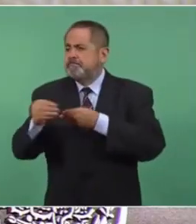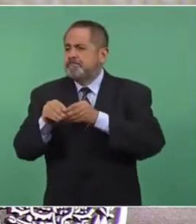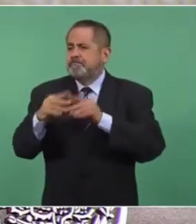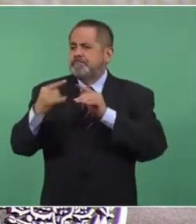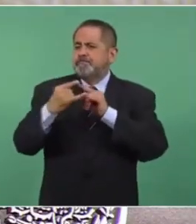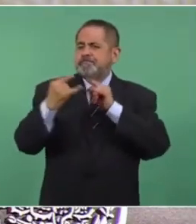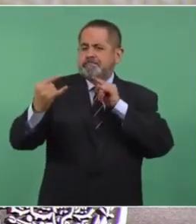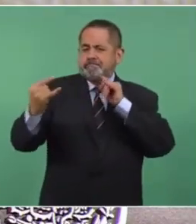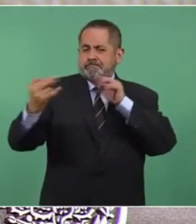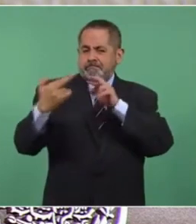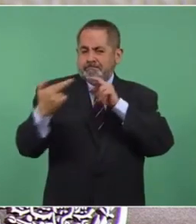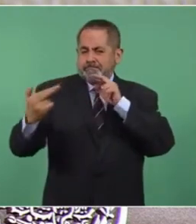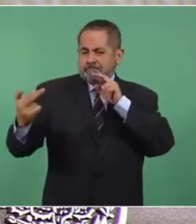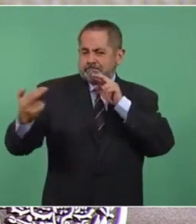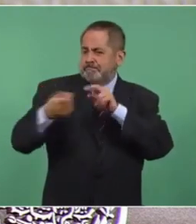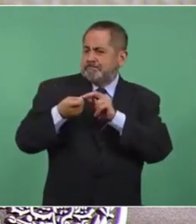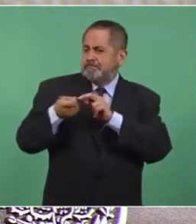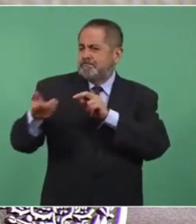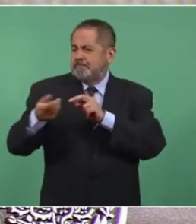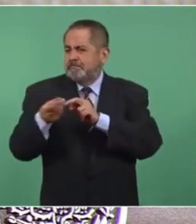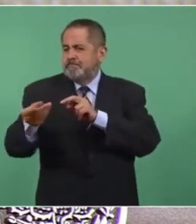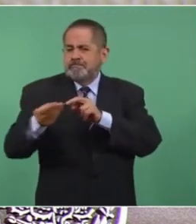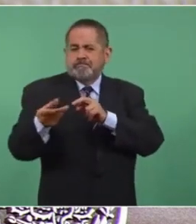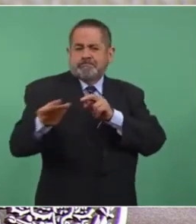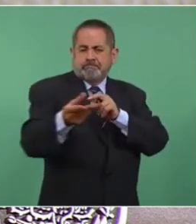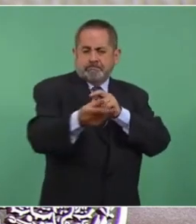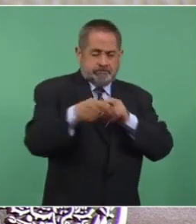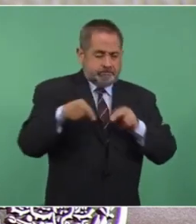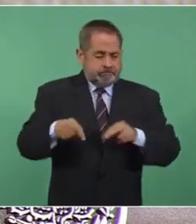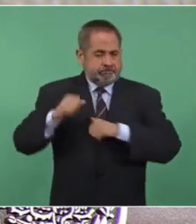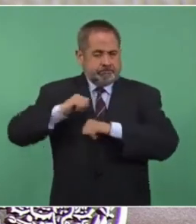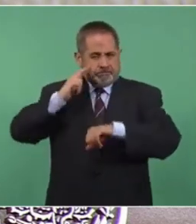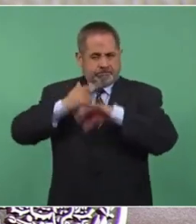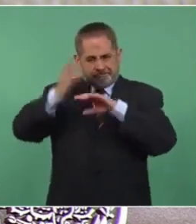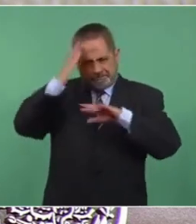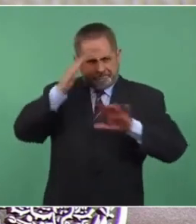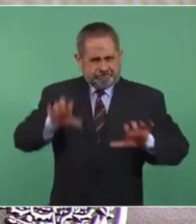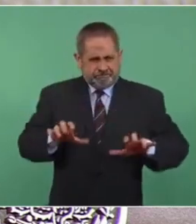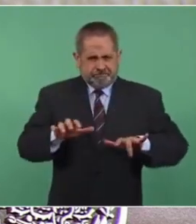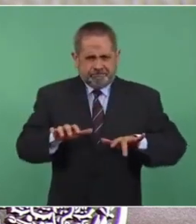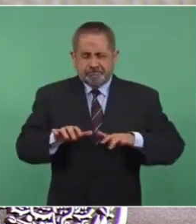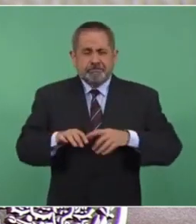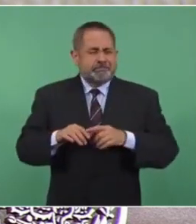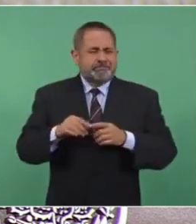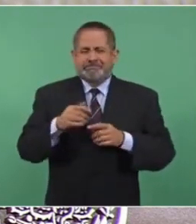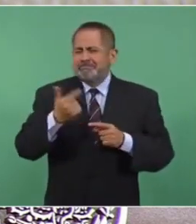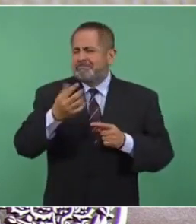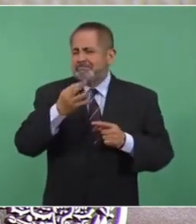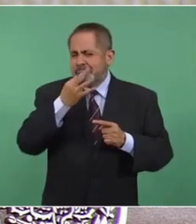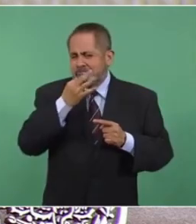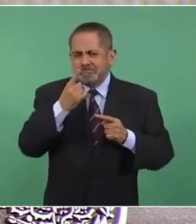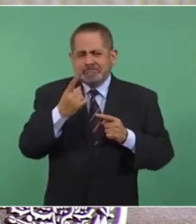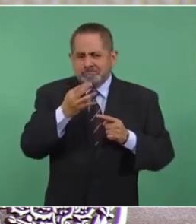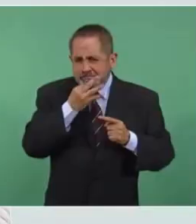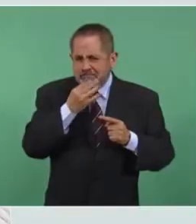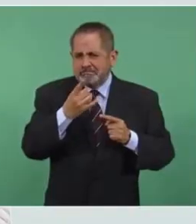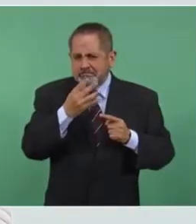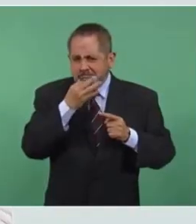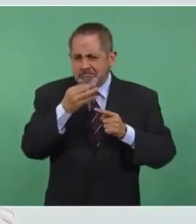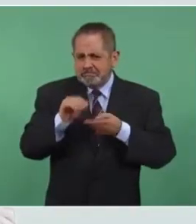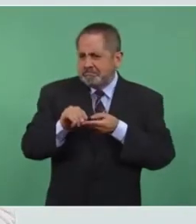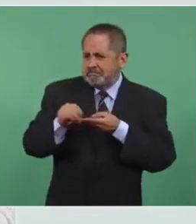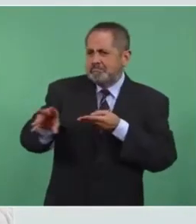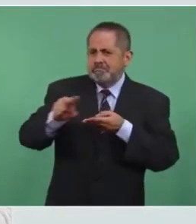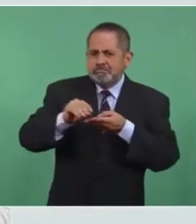Es un comando de control donde cada minuto la electricidad se